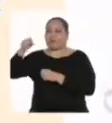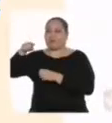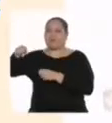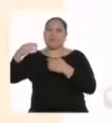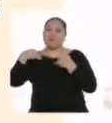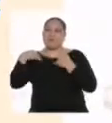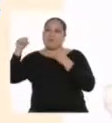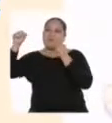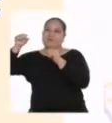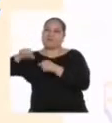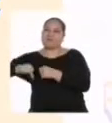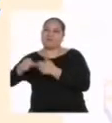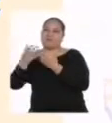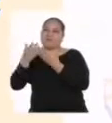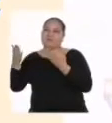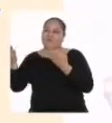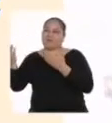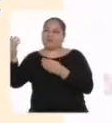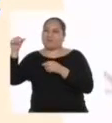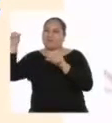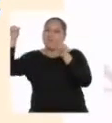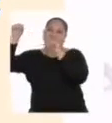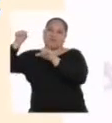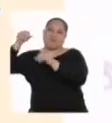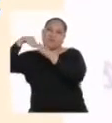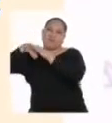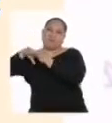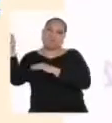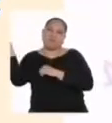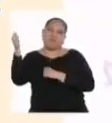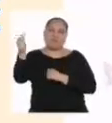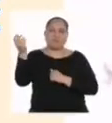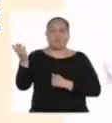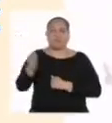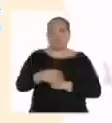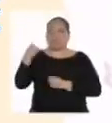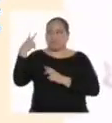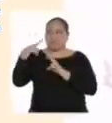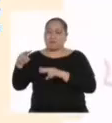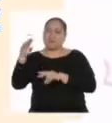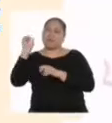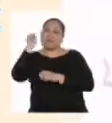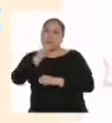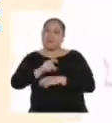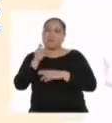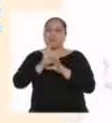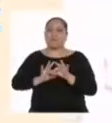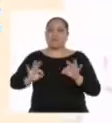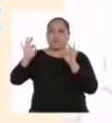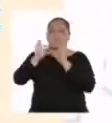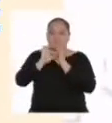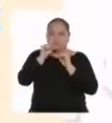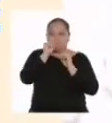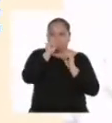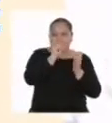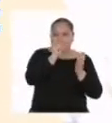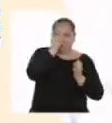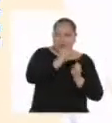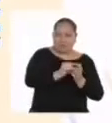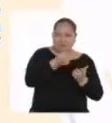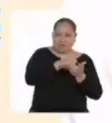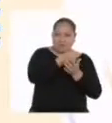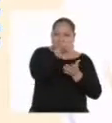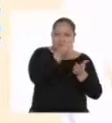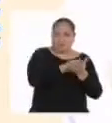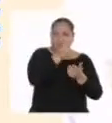está un poco mal y las cosas se malogran adentro. Vimos que vale la pena invertir un poco menos en el